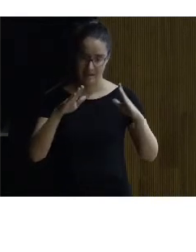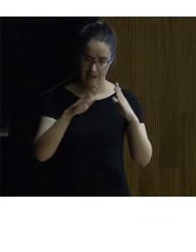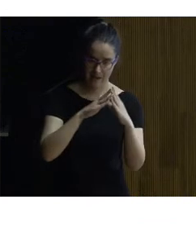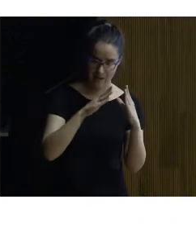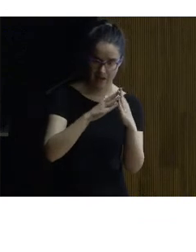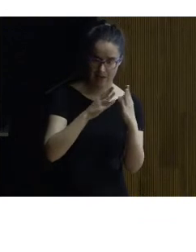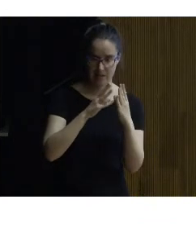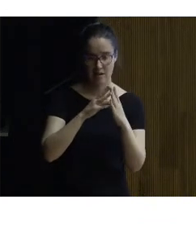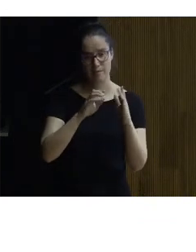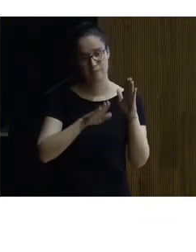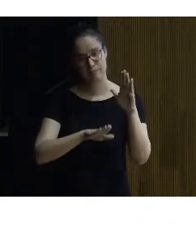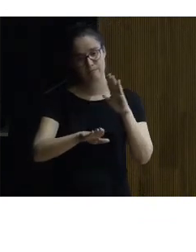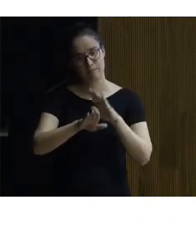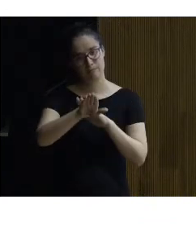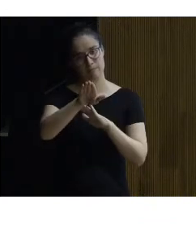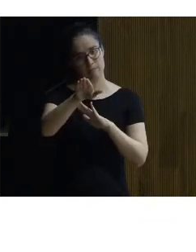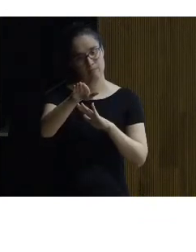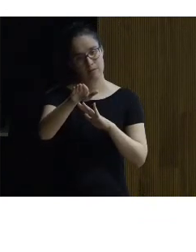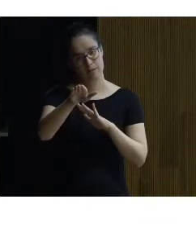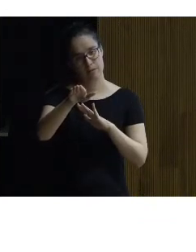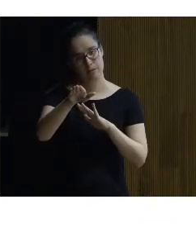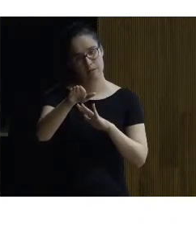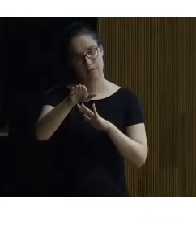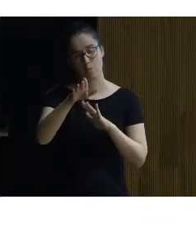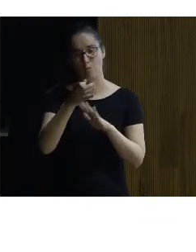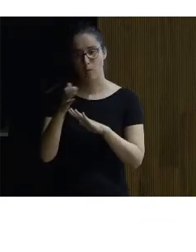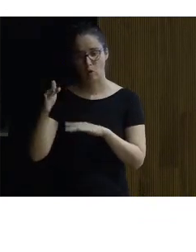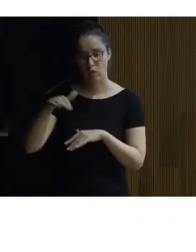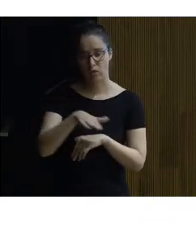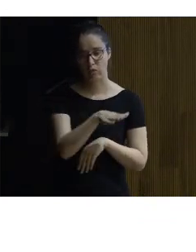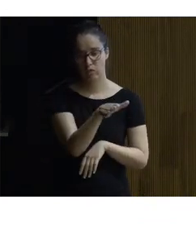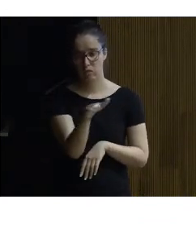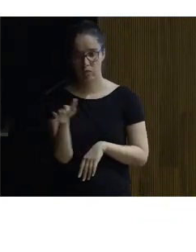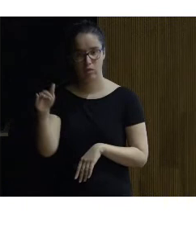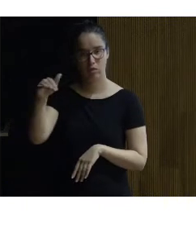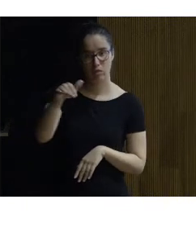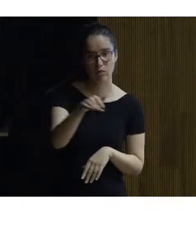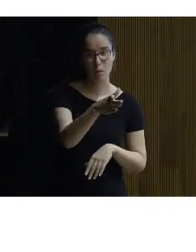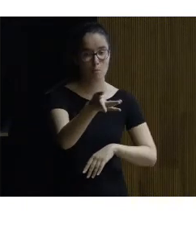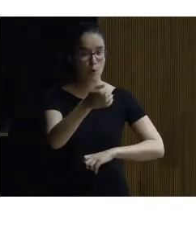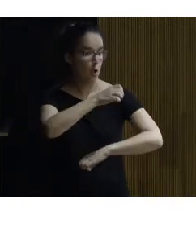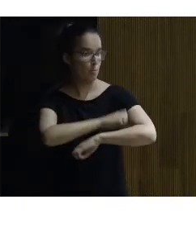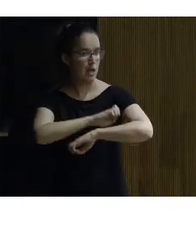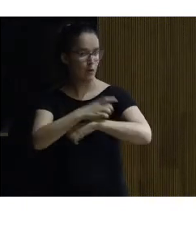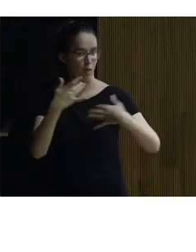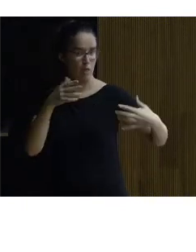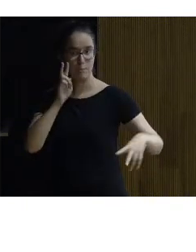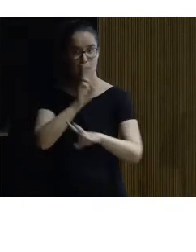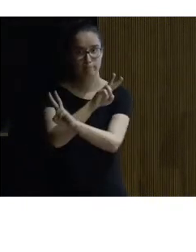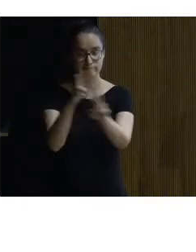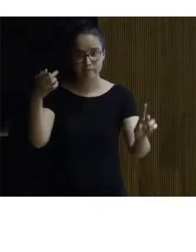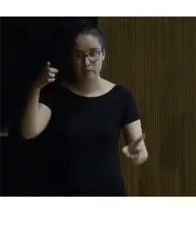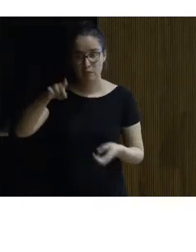coge estas rampas llega esta rampa en Cizac con un pequeño balcón y llegamos